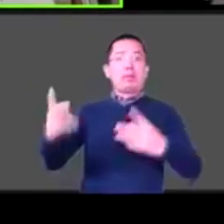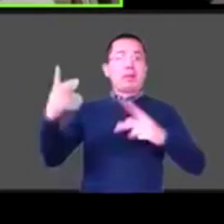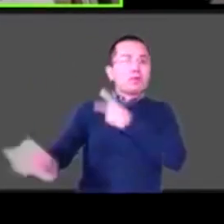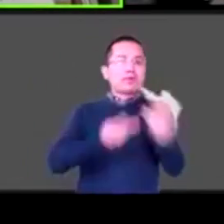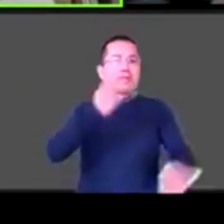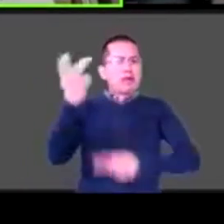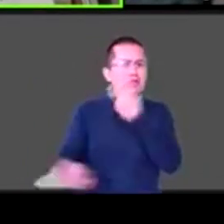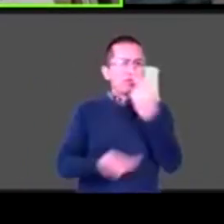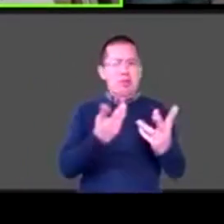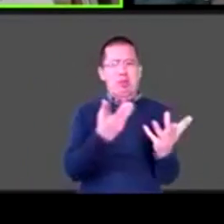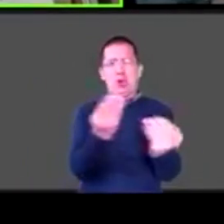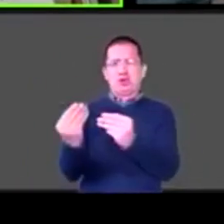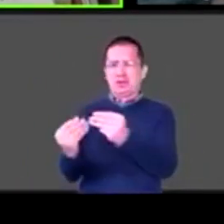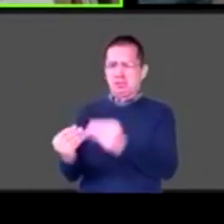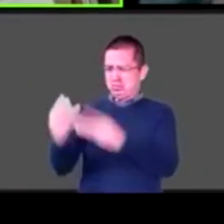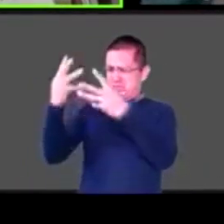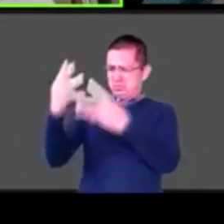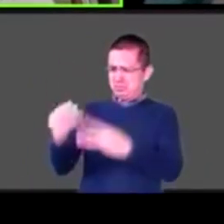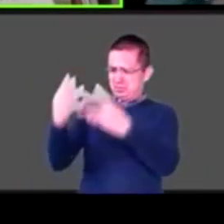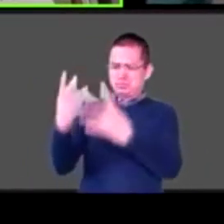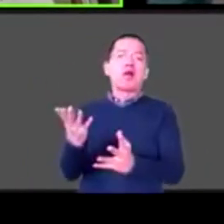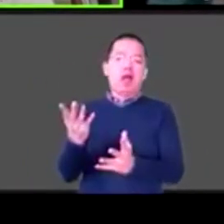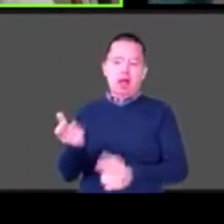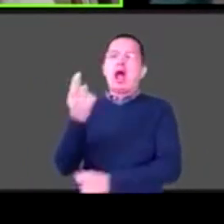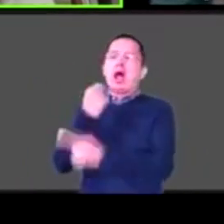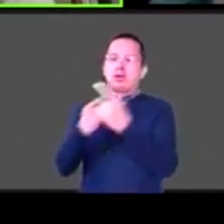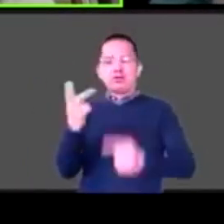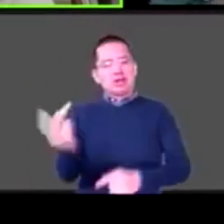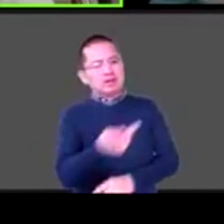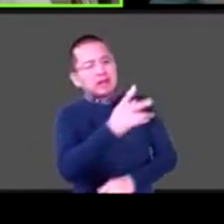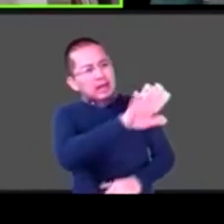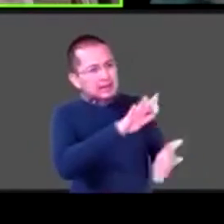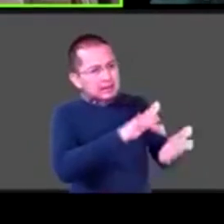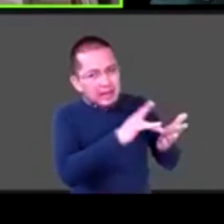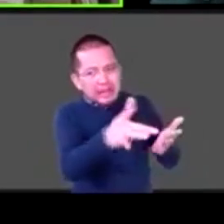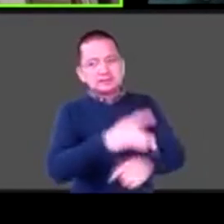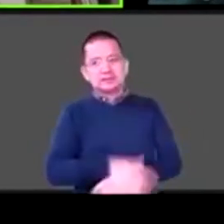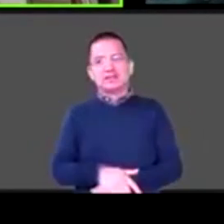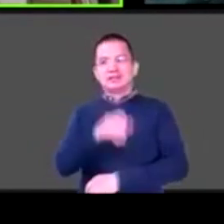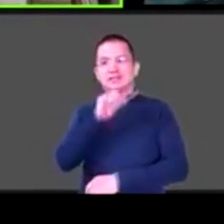corriendo, algunas agradeciendo, ahí lo vemos a Alan en pantalla.